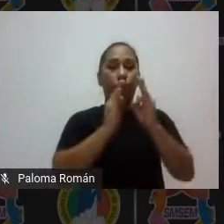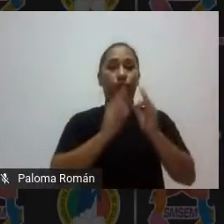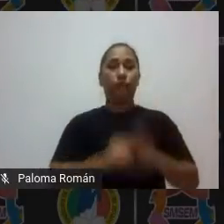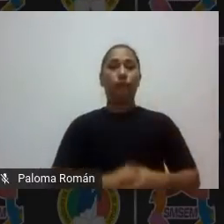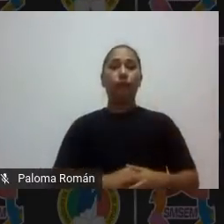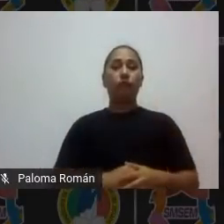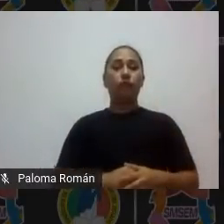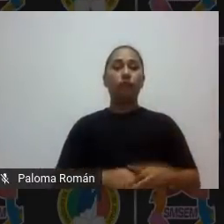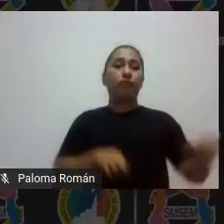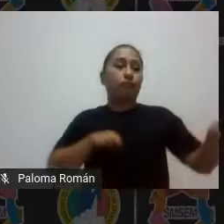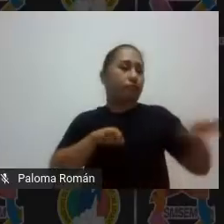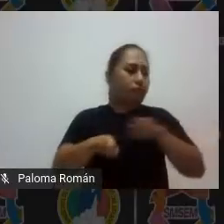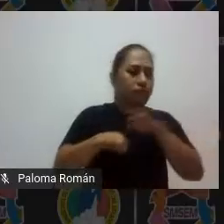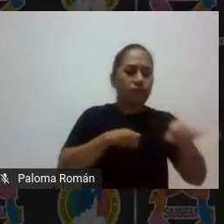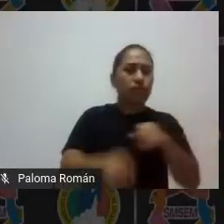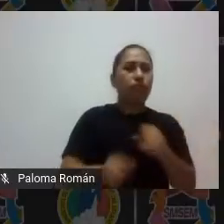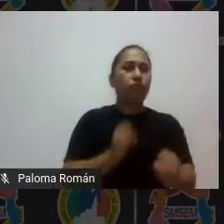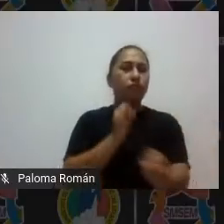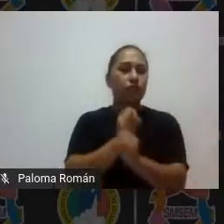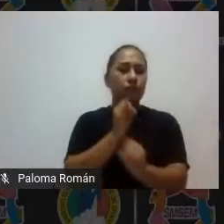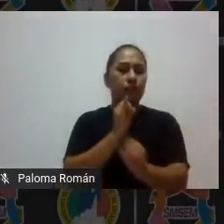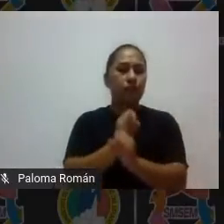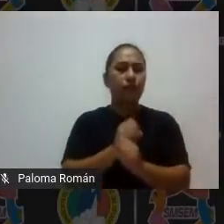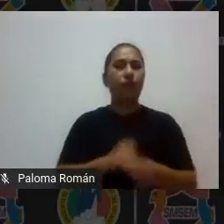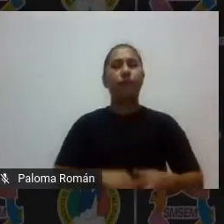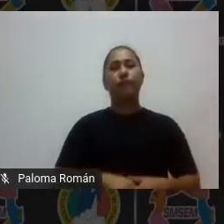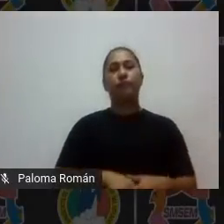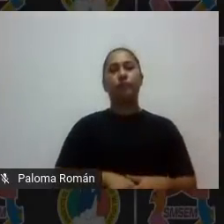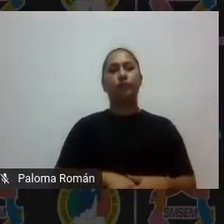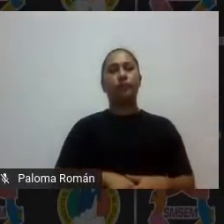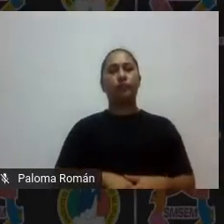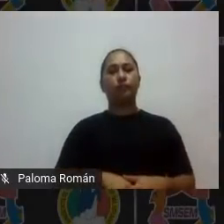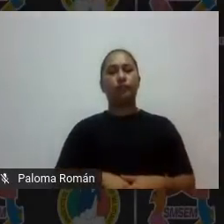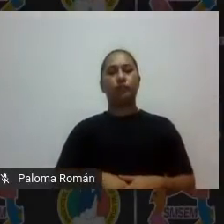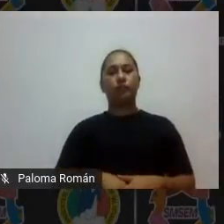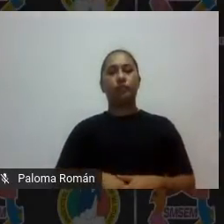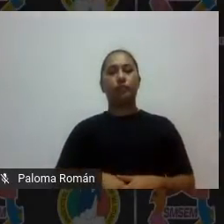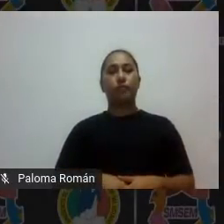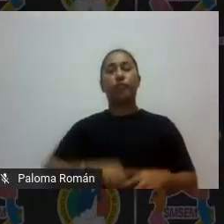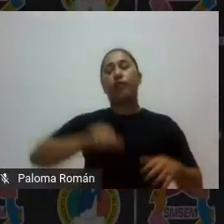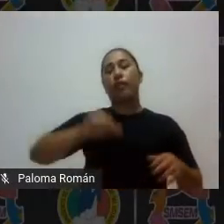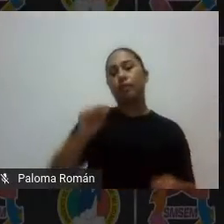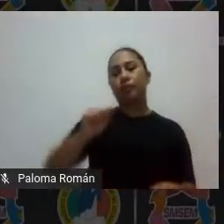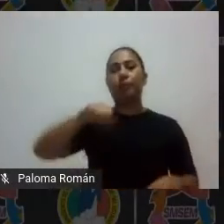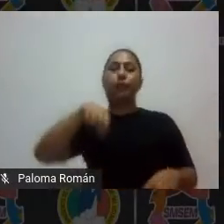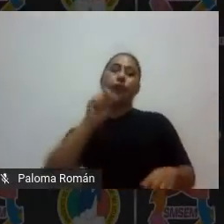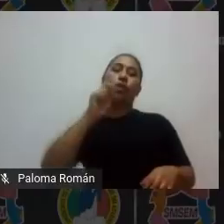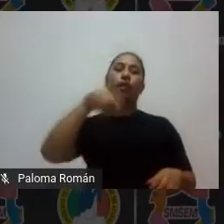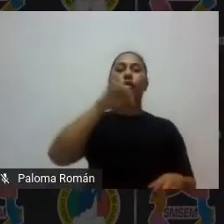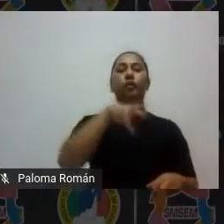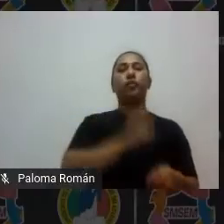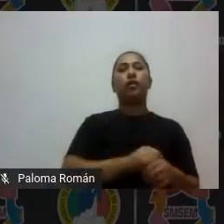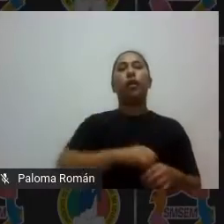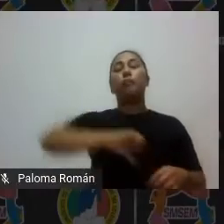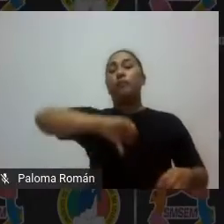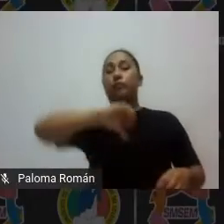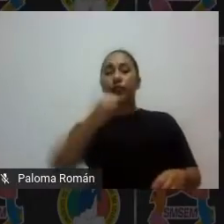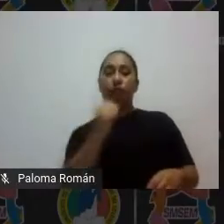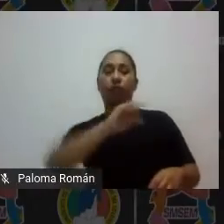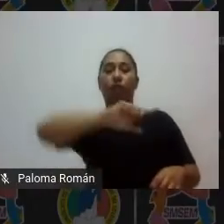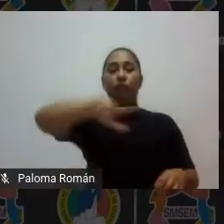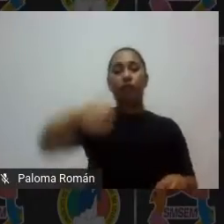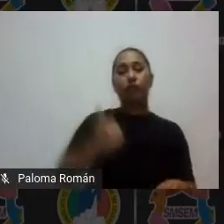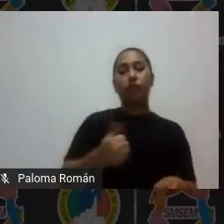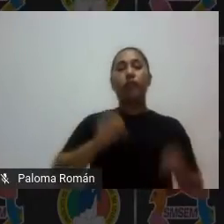trabajar algunas veces en línea o va a ser de manera asíncrona posteriormente o sincrónica como